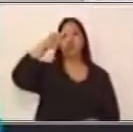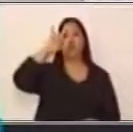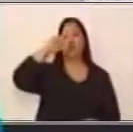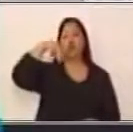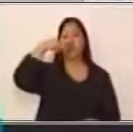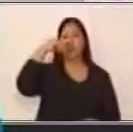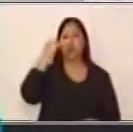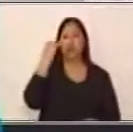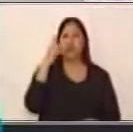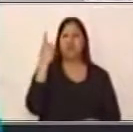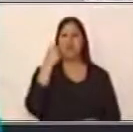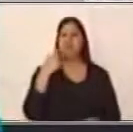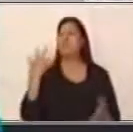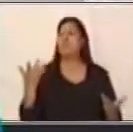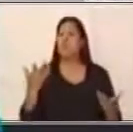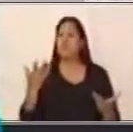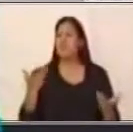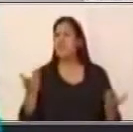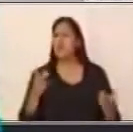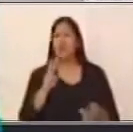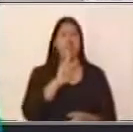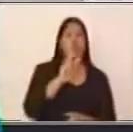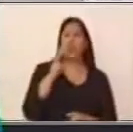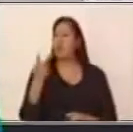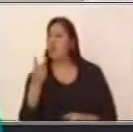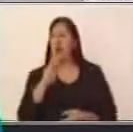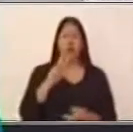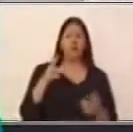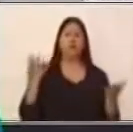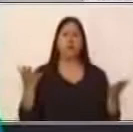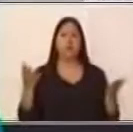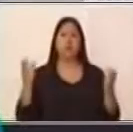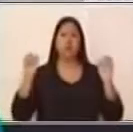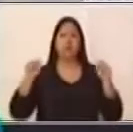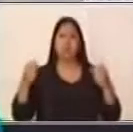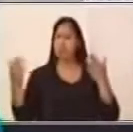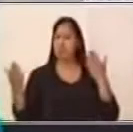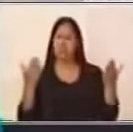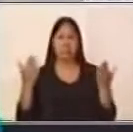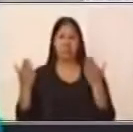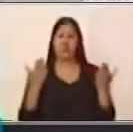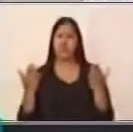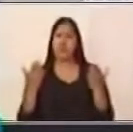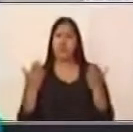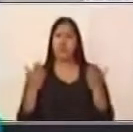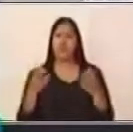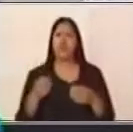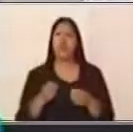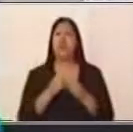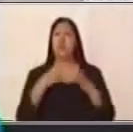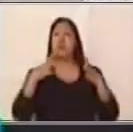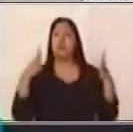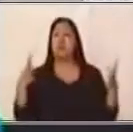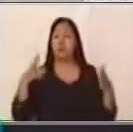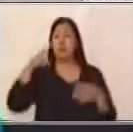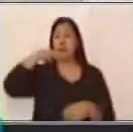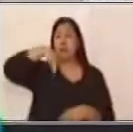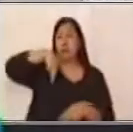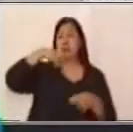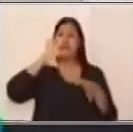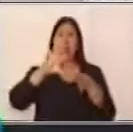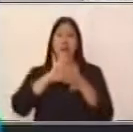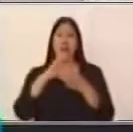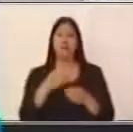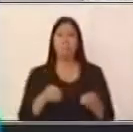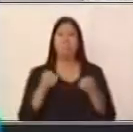o sea, elecciones. Excluyente puede ir la palabra no también. La mayoría de nexos que se utilizan, los